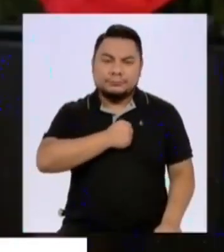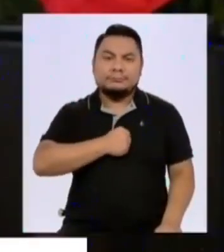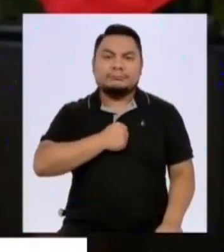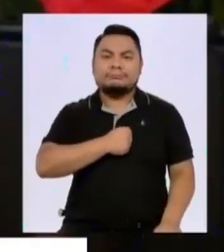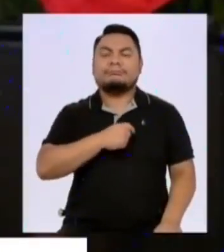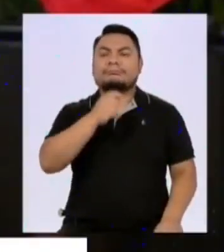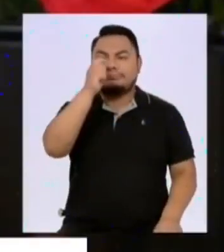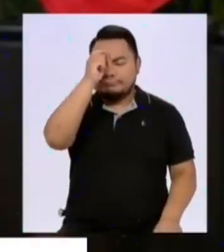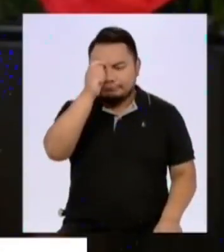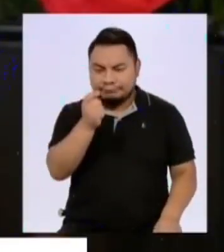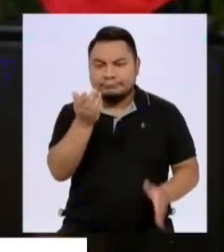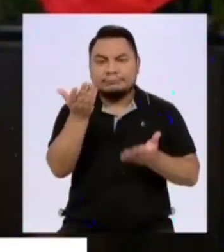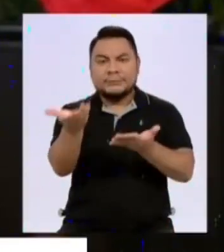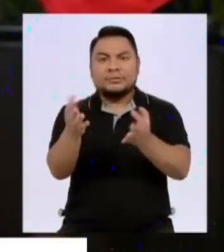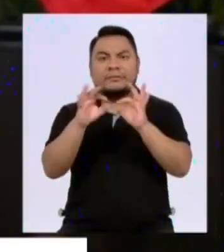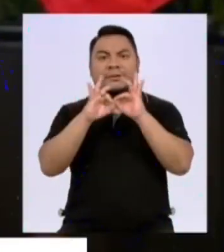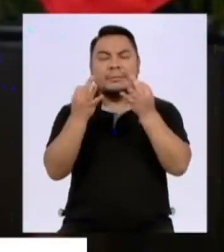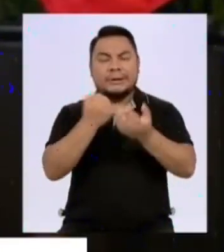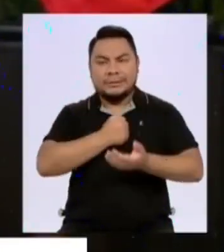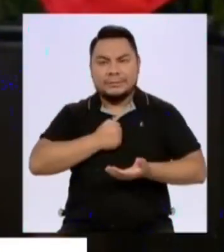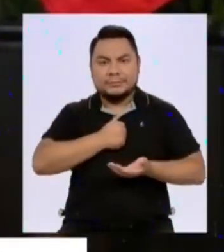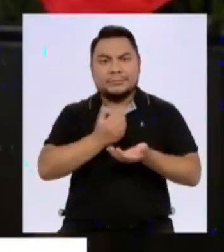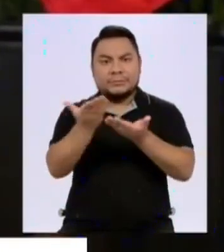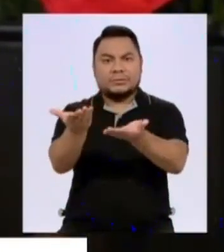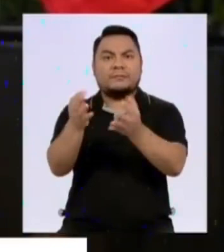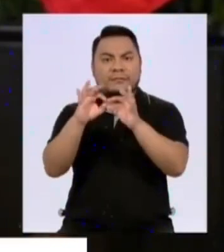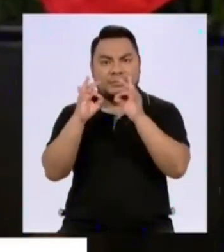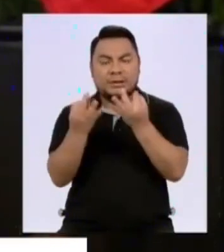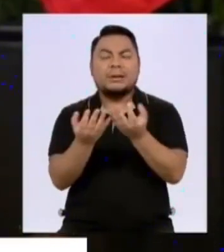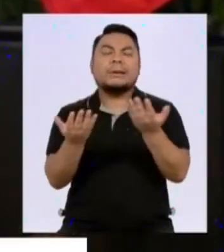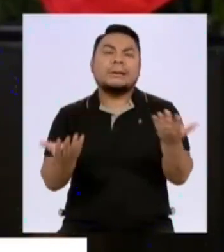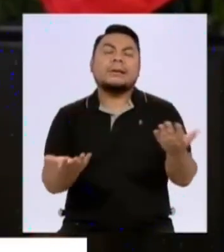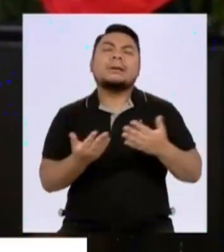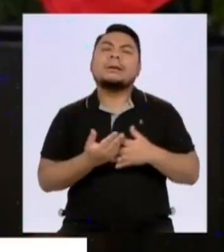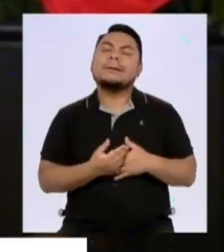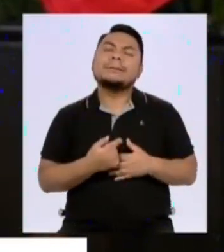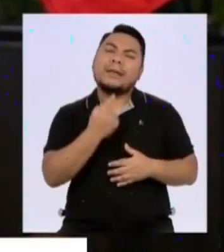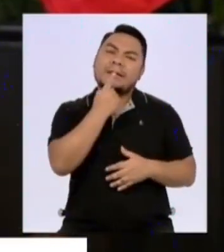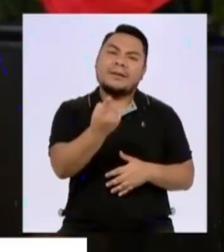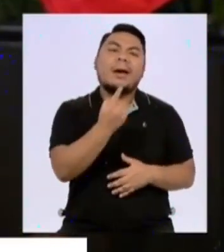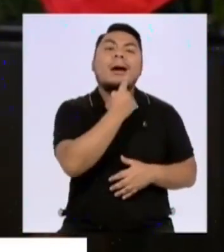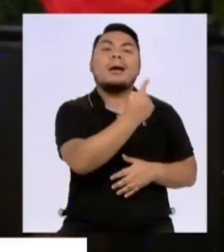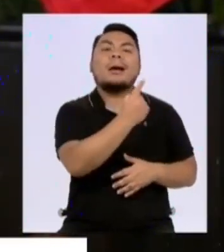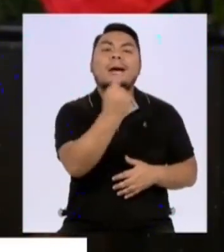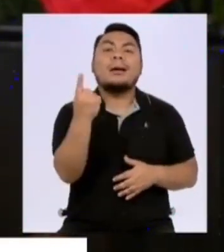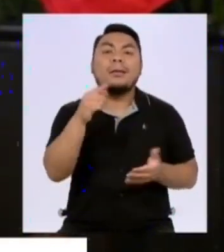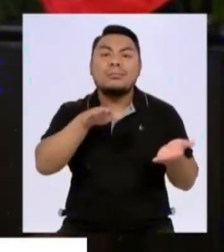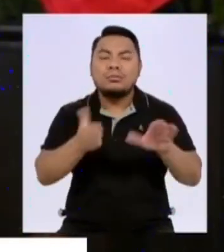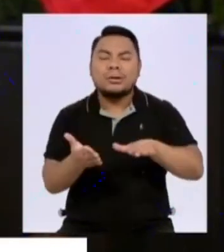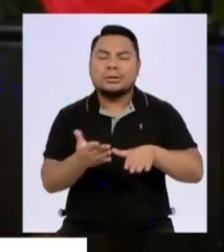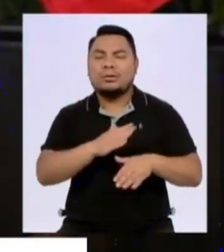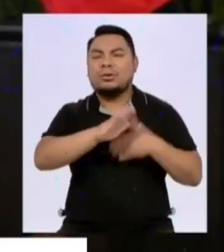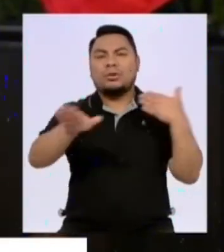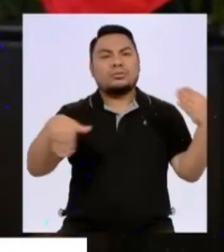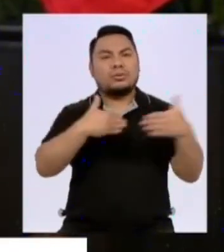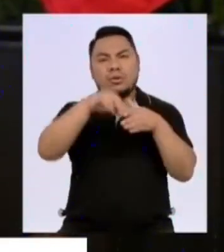a su familia y como le decimos, cada muerte la sentimos todos los peruanos.